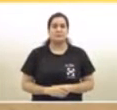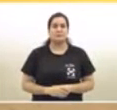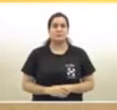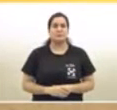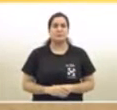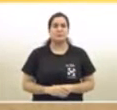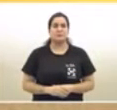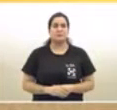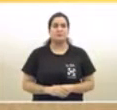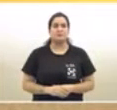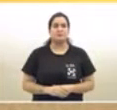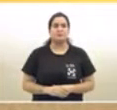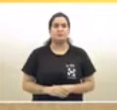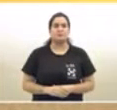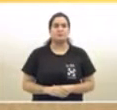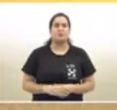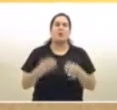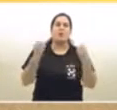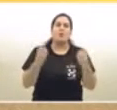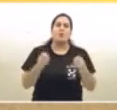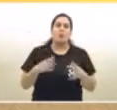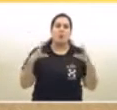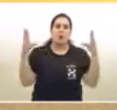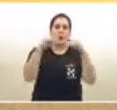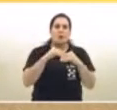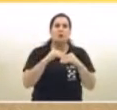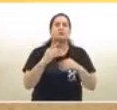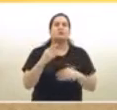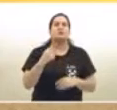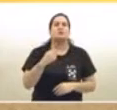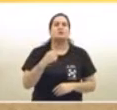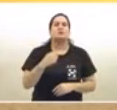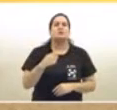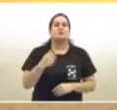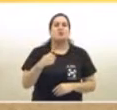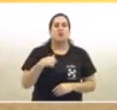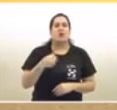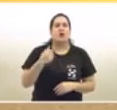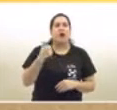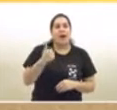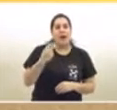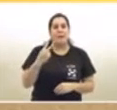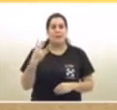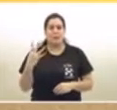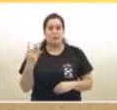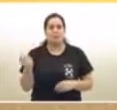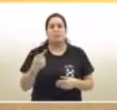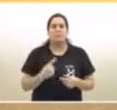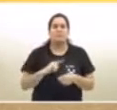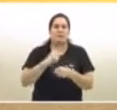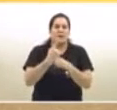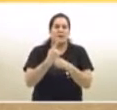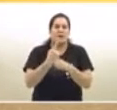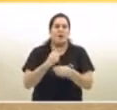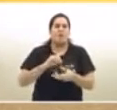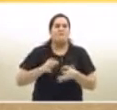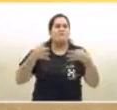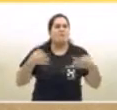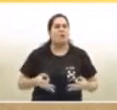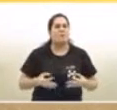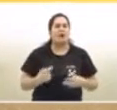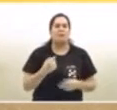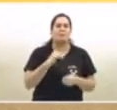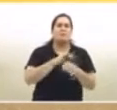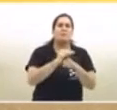¿Qué tal Horacio? Ministros, buenas noches. Gabriel Prosper, Idea 24. Primero desde lo formal, Horacio. Por